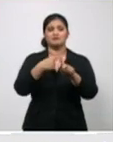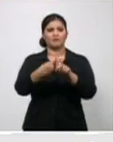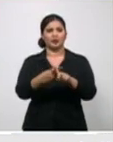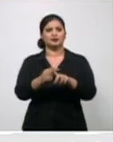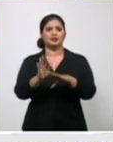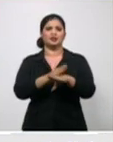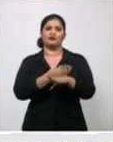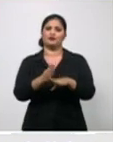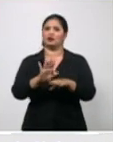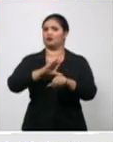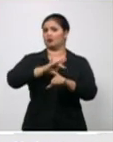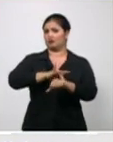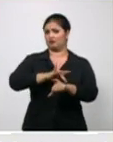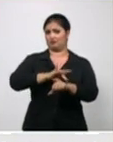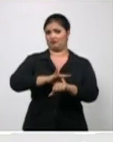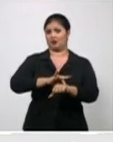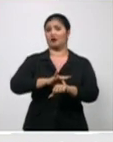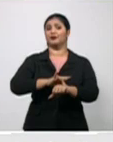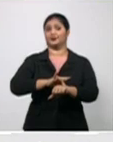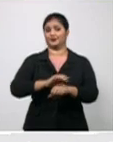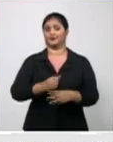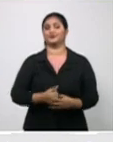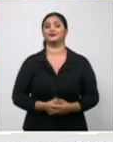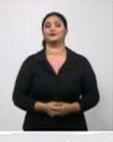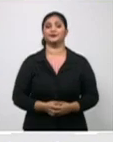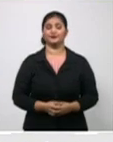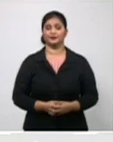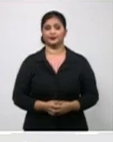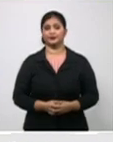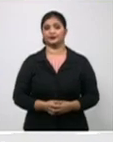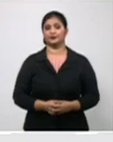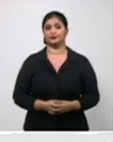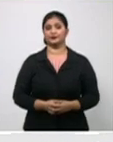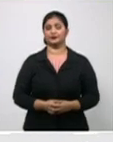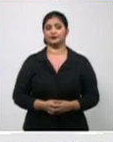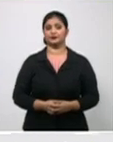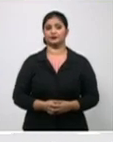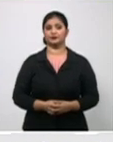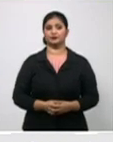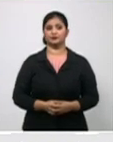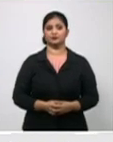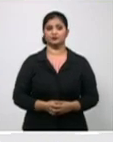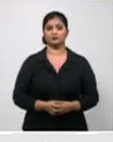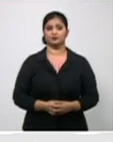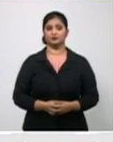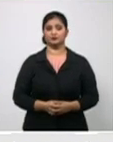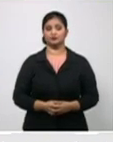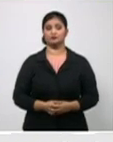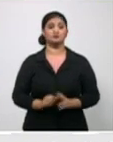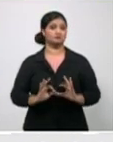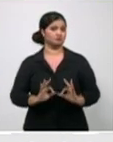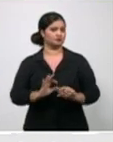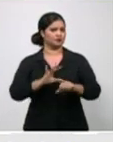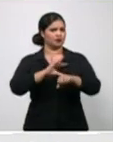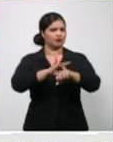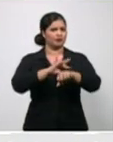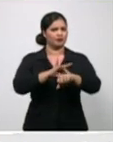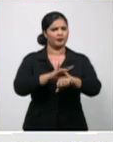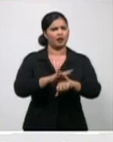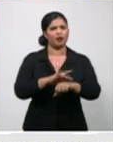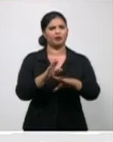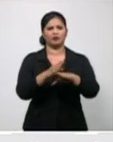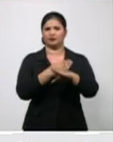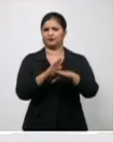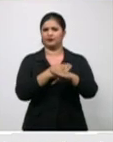persona que tuviera mucho. presentó un agudo de disnea paroxística, hizo una parada